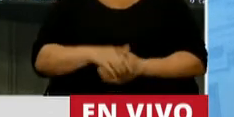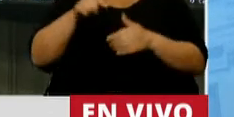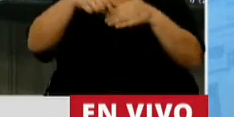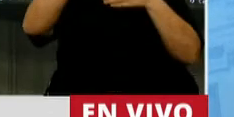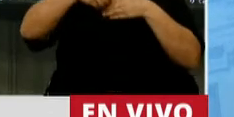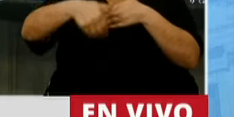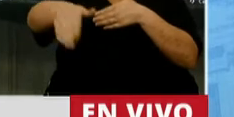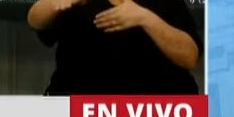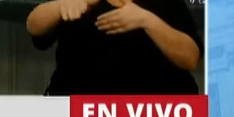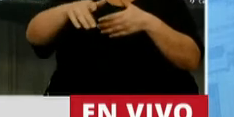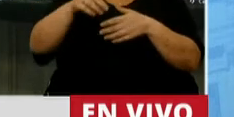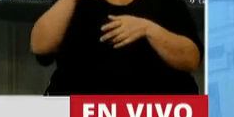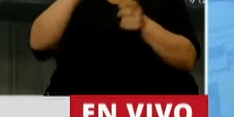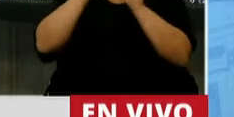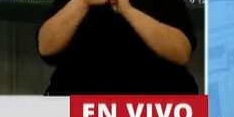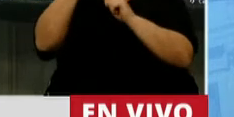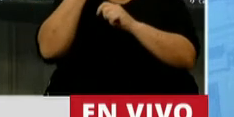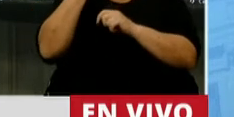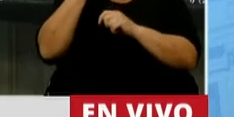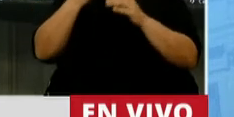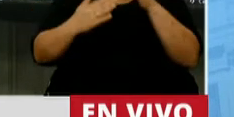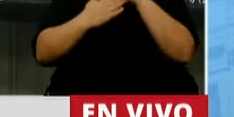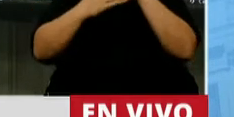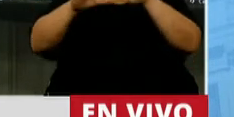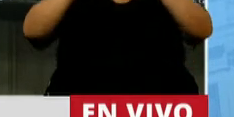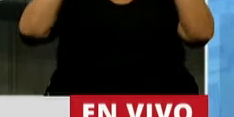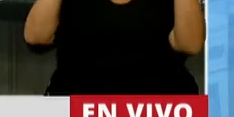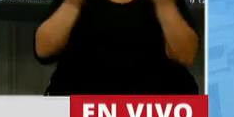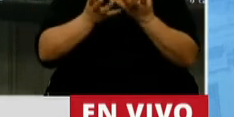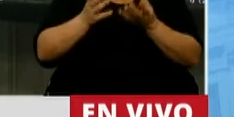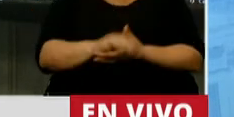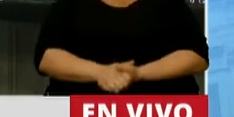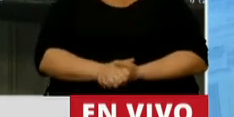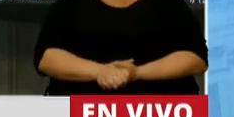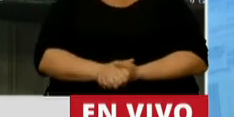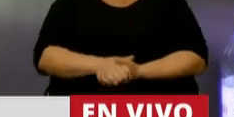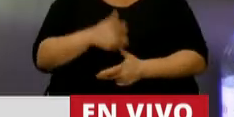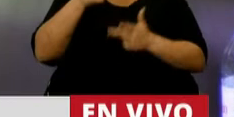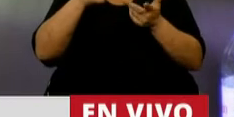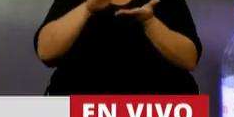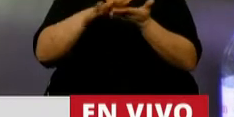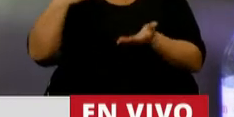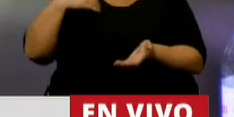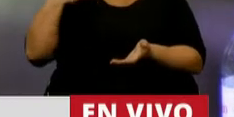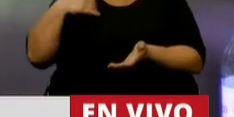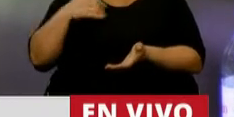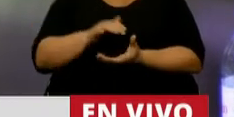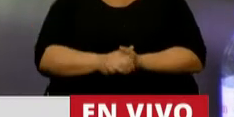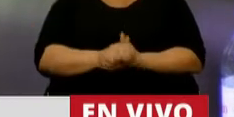partir de allí se había convertido en potencia mundial. Y citaba a la República Argentina